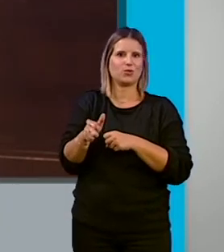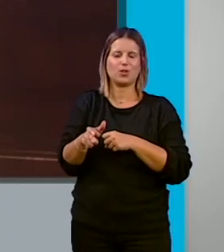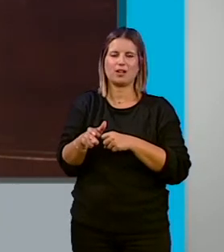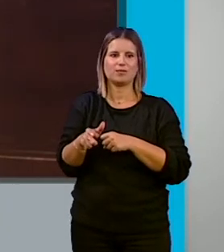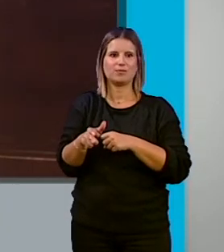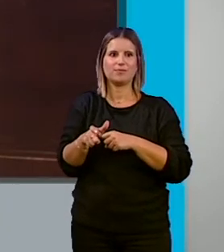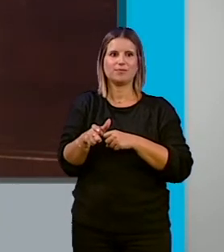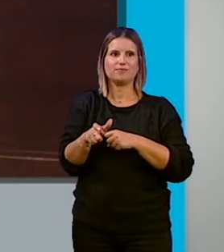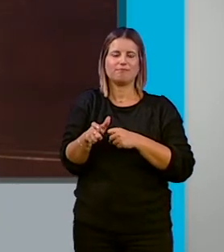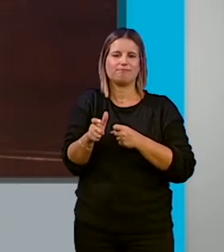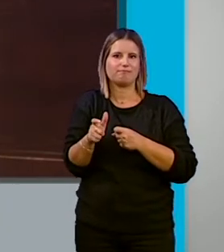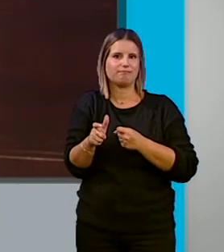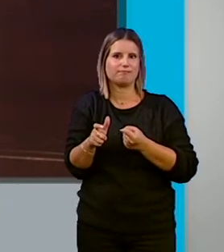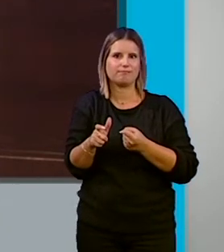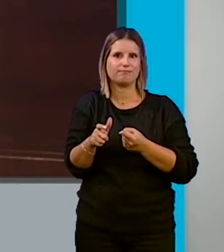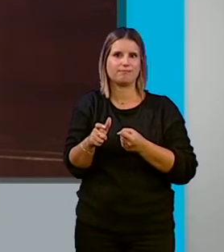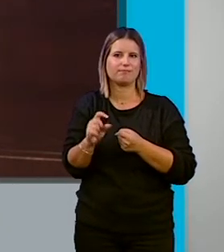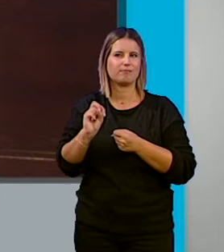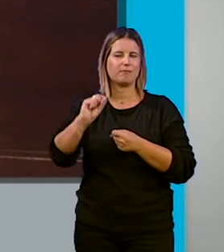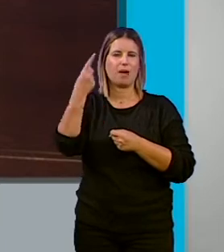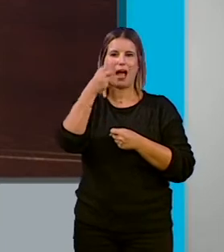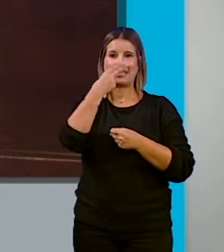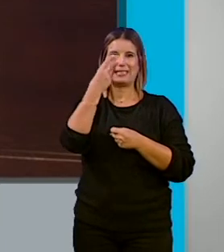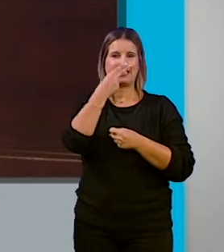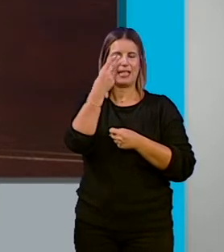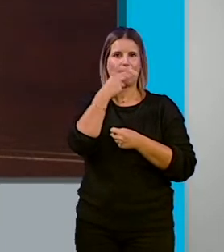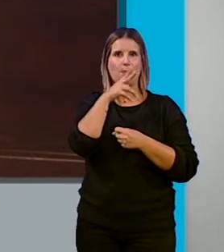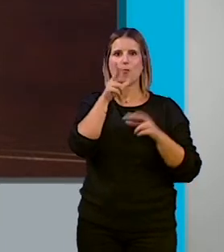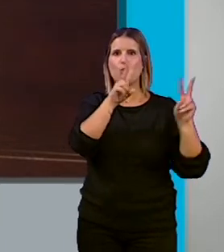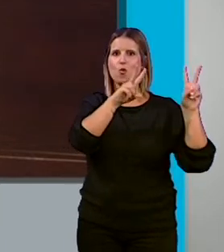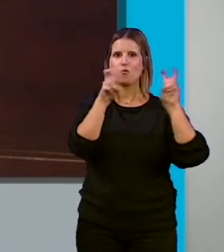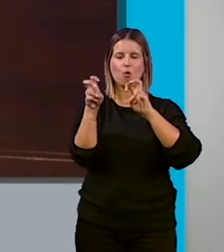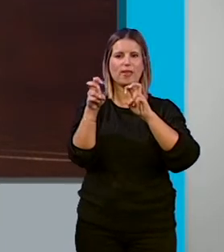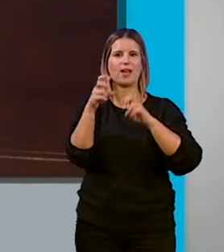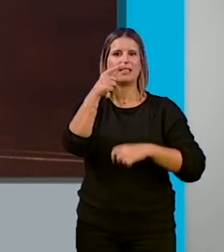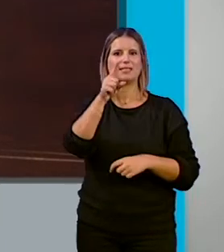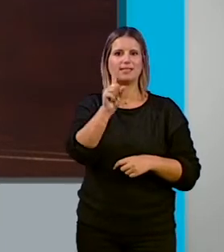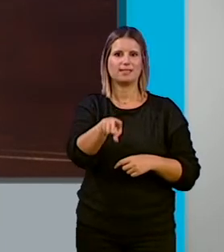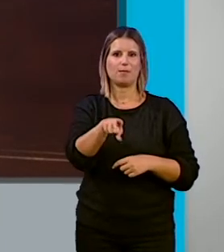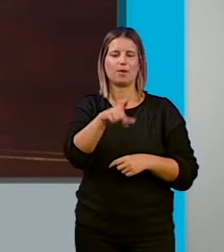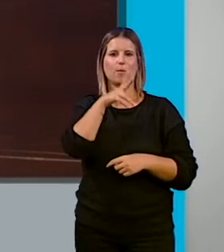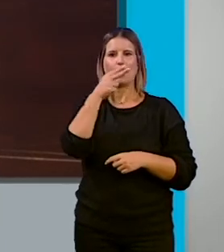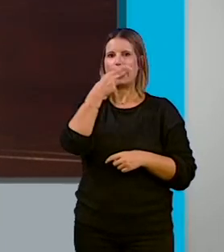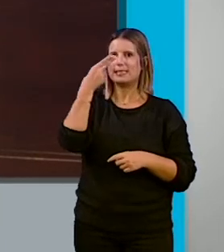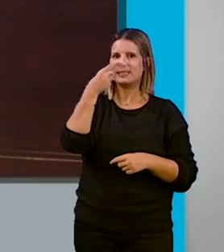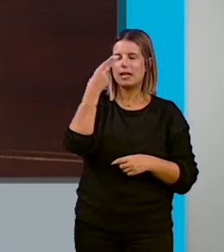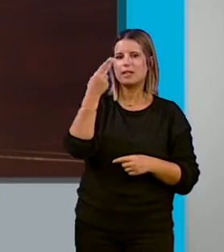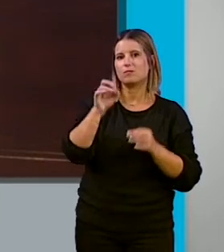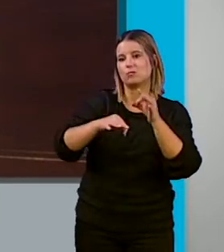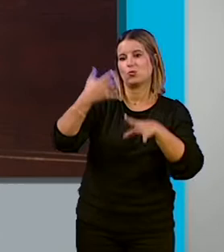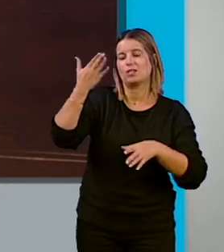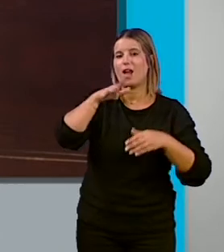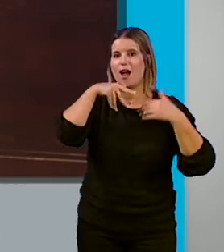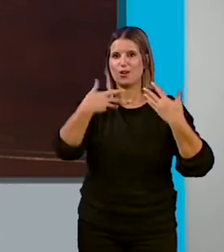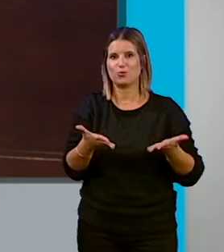teniendo más interés por la novedad que supone, también por el interés que, por suerte, en los tiempos